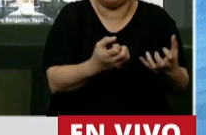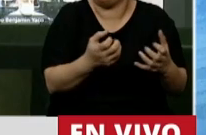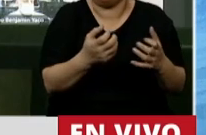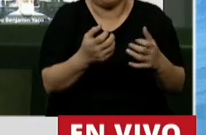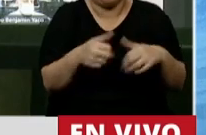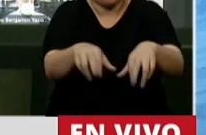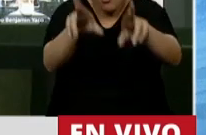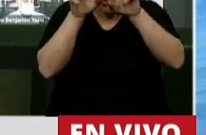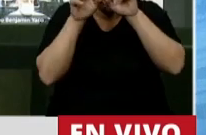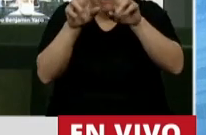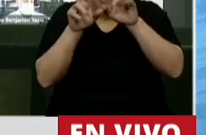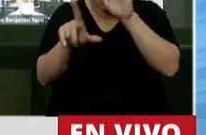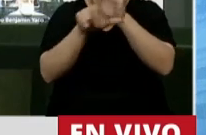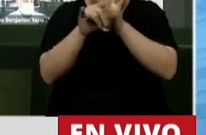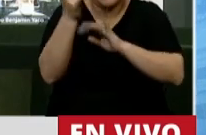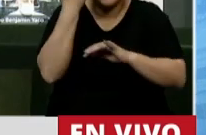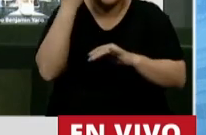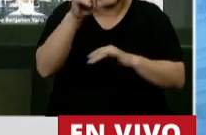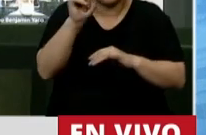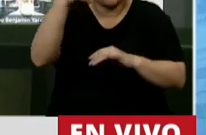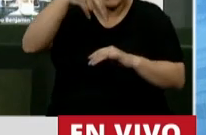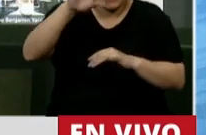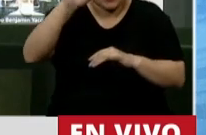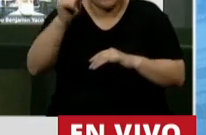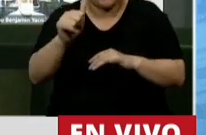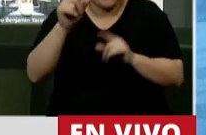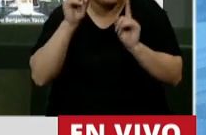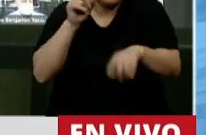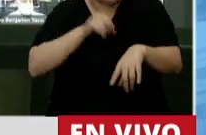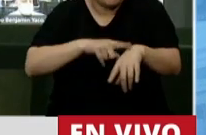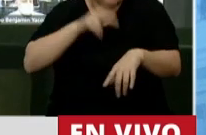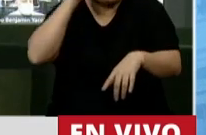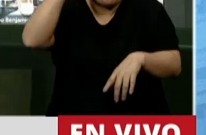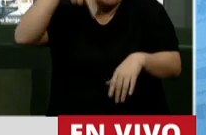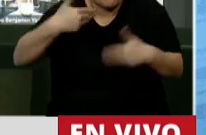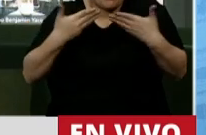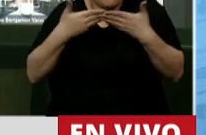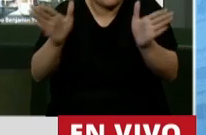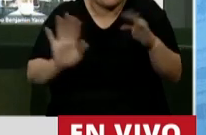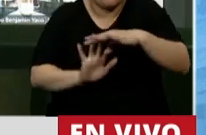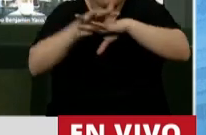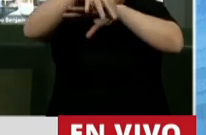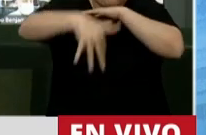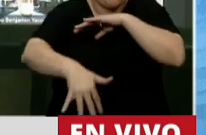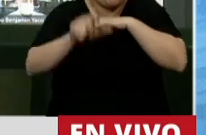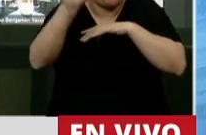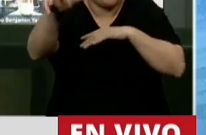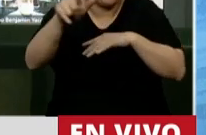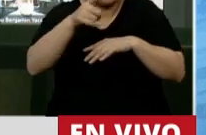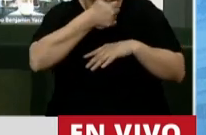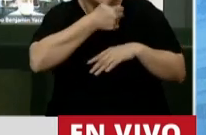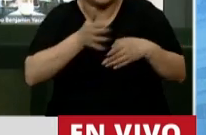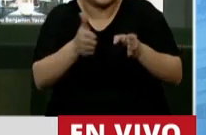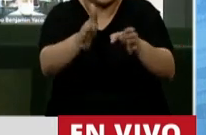gobierno de Perón y no en el tercero, y lo hubiera dicho Perón cuando inauguró la represa de los Nihuiles sobre el río Tuel,